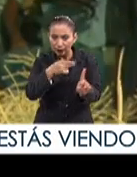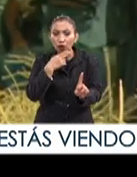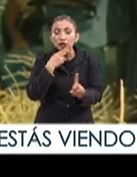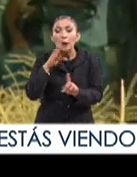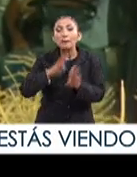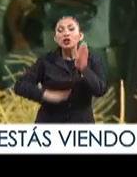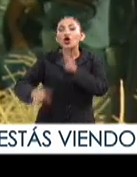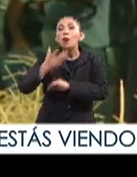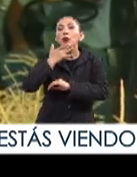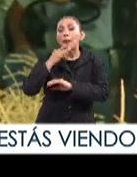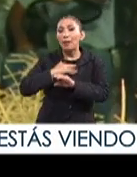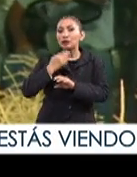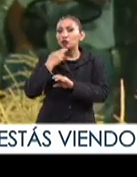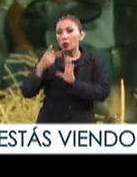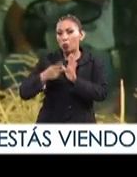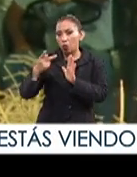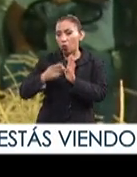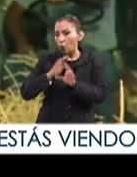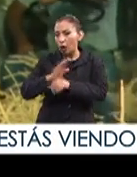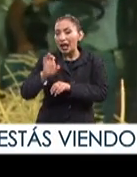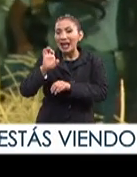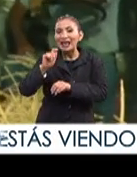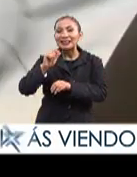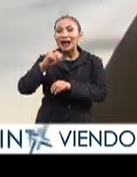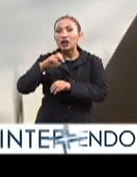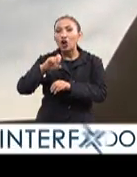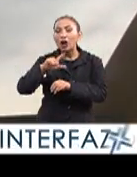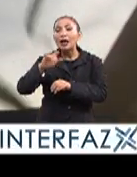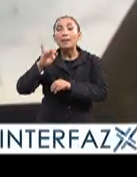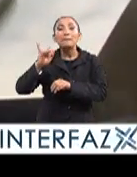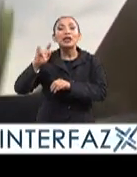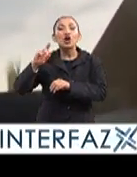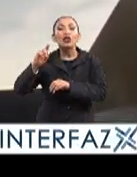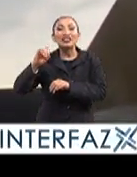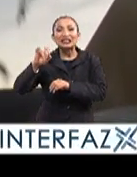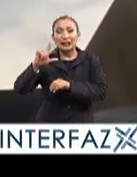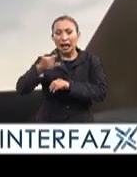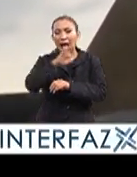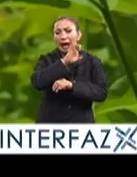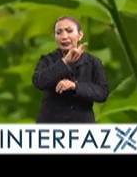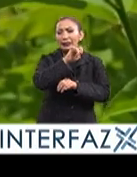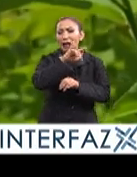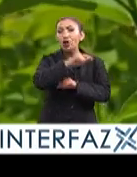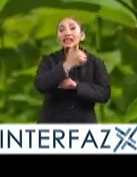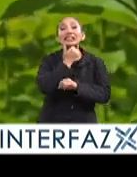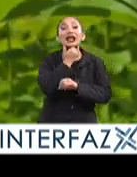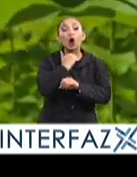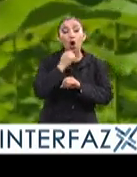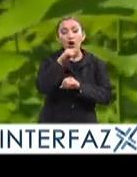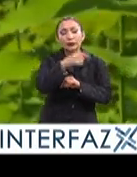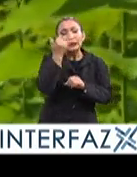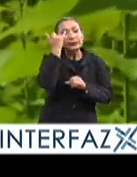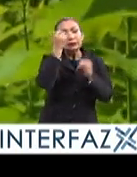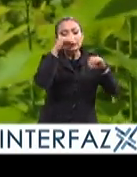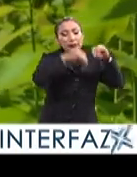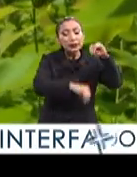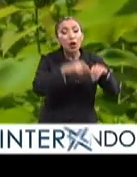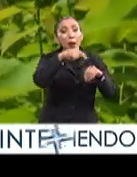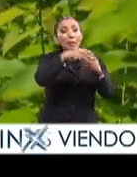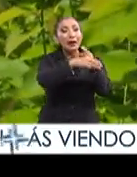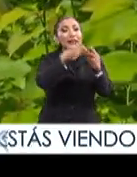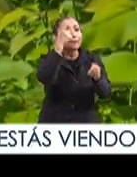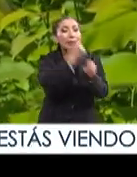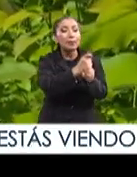biocombustibles más usados en el mundo son el etanol y el biodiesel. El etanol, que es alcohol, se produce utilizando como